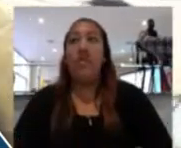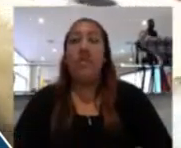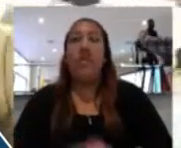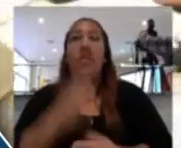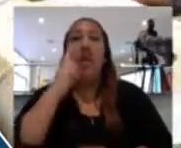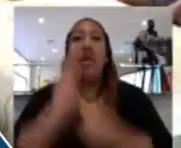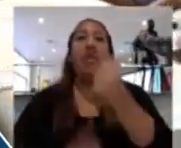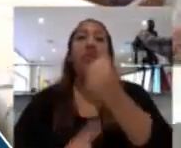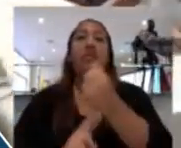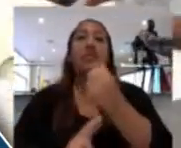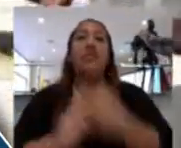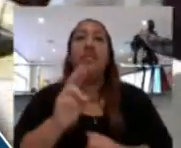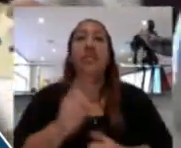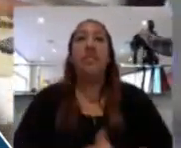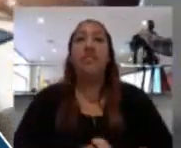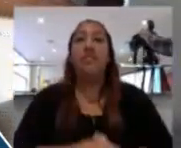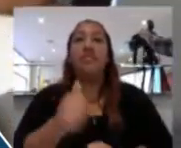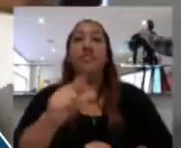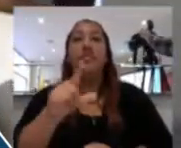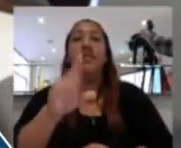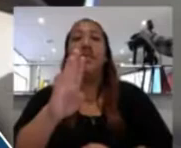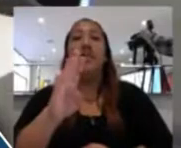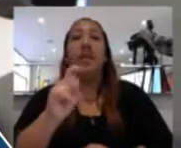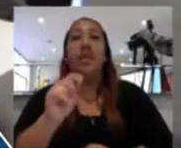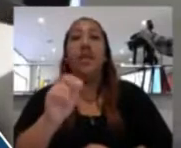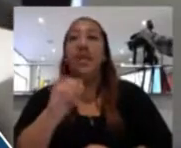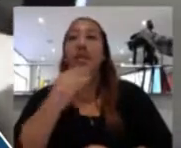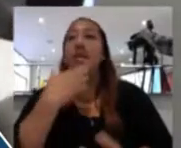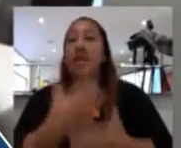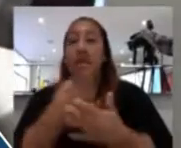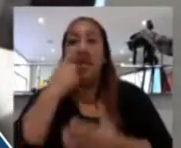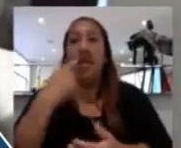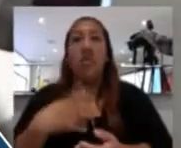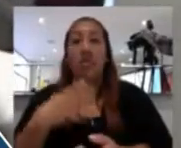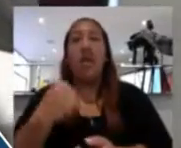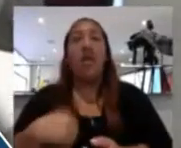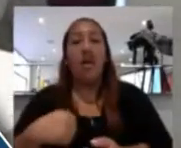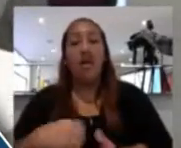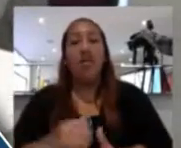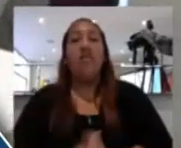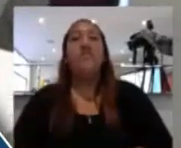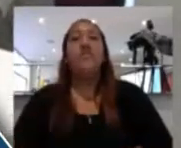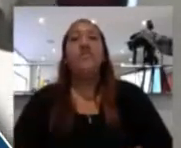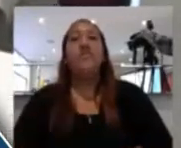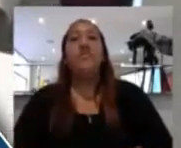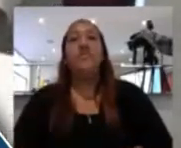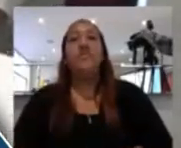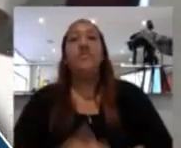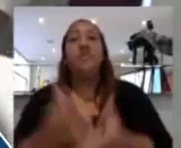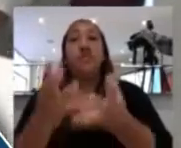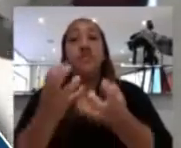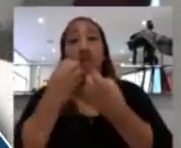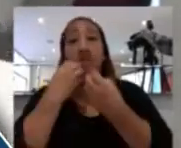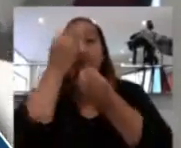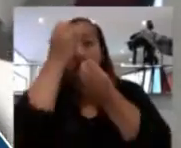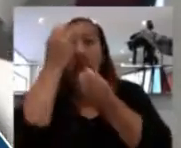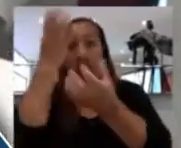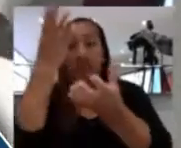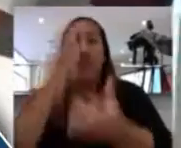Regidor de Albertis, por favor, adelante. Señor alcalde. Quiero informar que